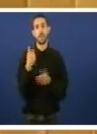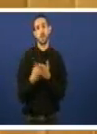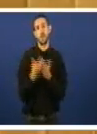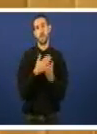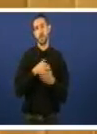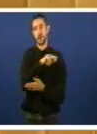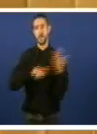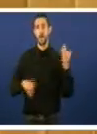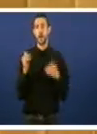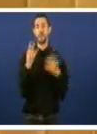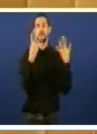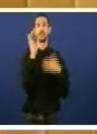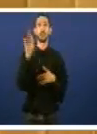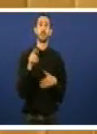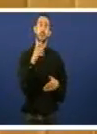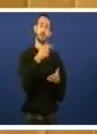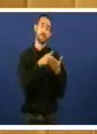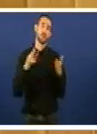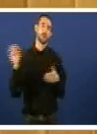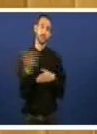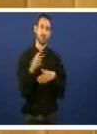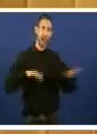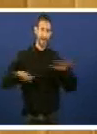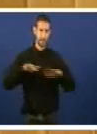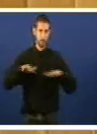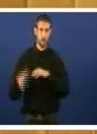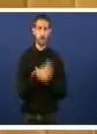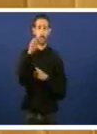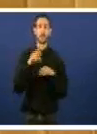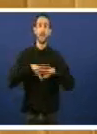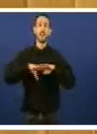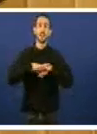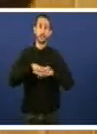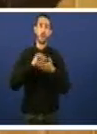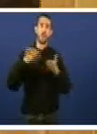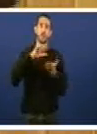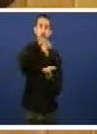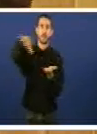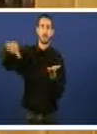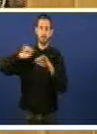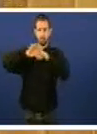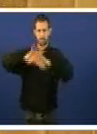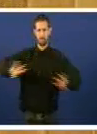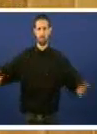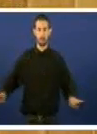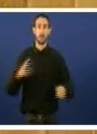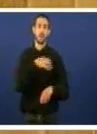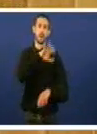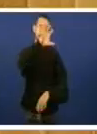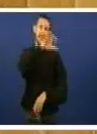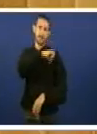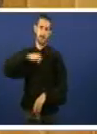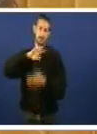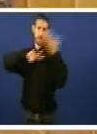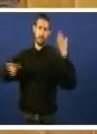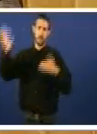ten 70 mil millóns de euros en activo, que ten unha rede de oficinas capilar que se estende por todo o país, vale